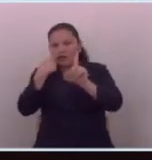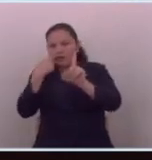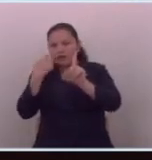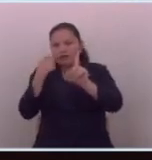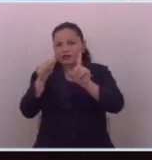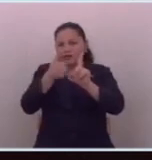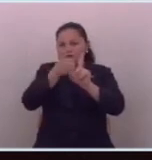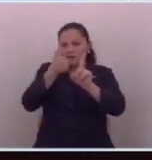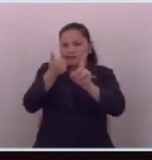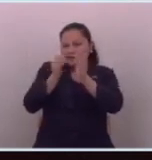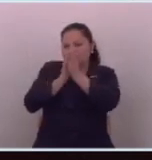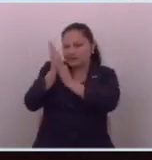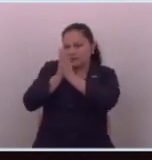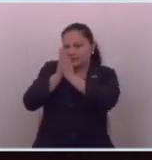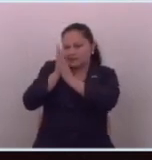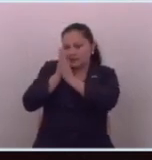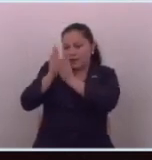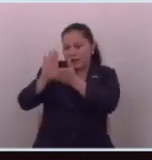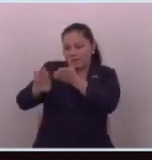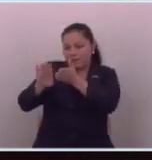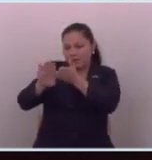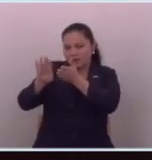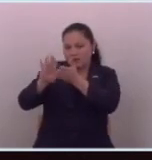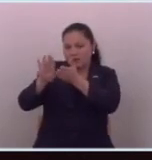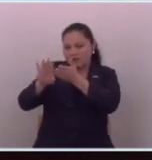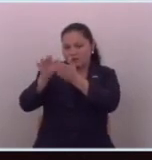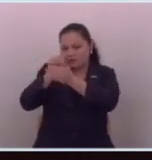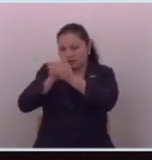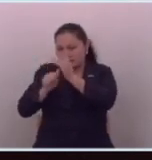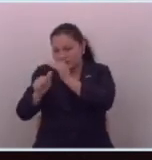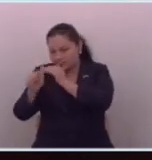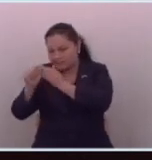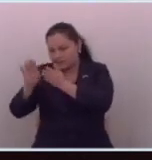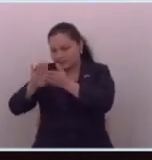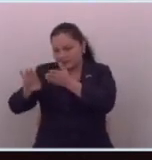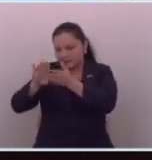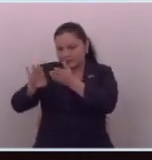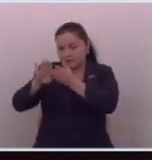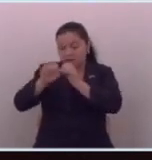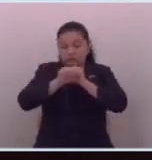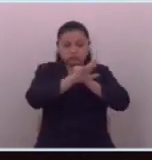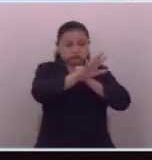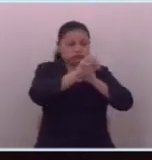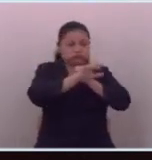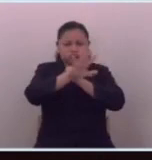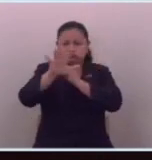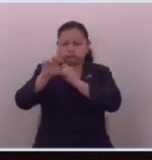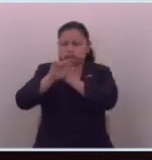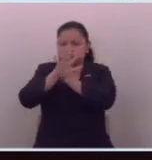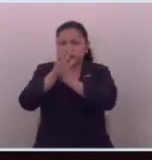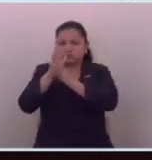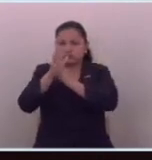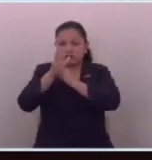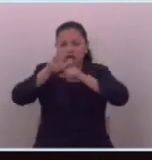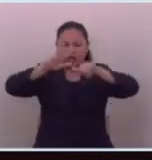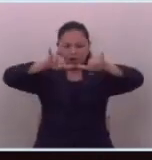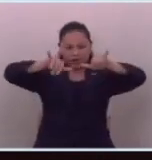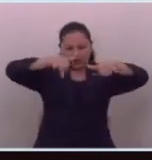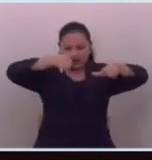sin tener patrocinadores que los hagan publicar lo que ellos quieren